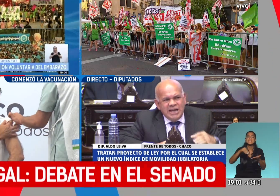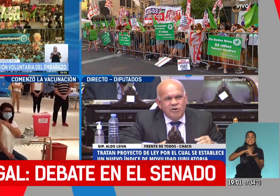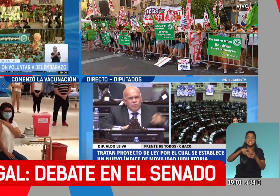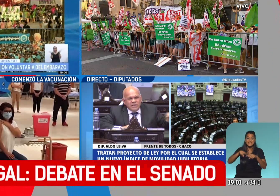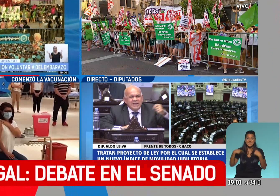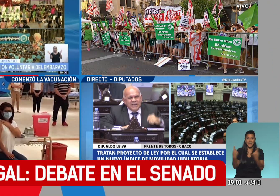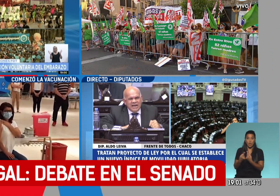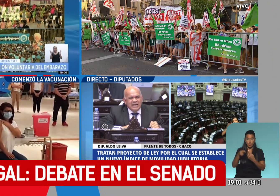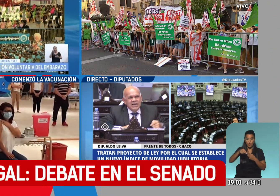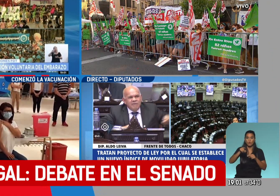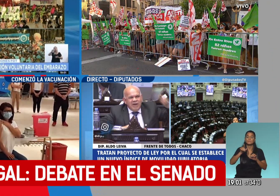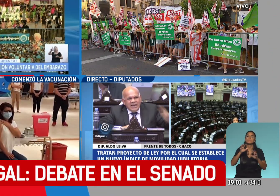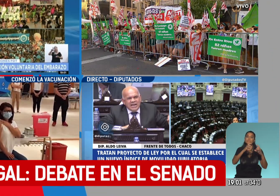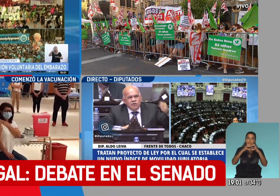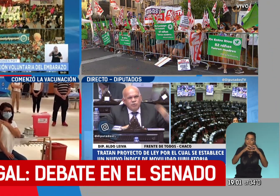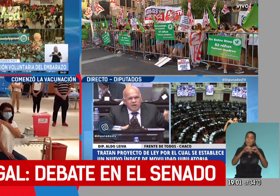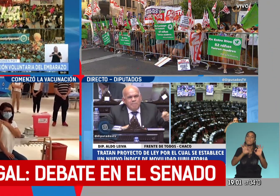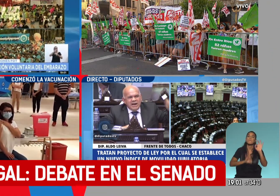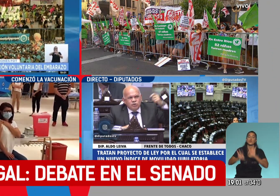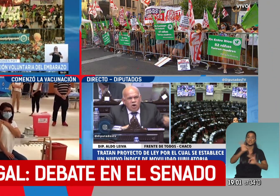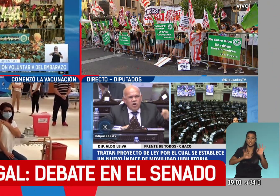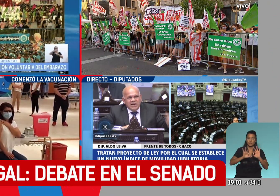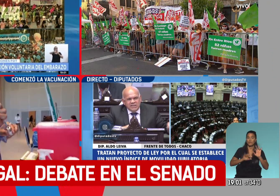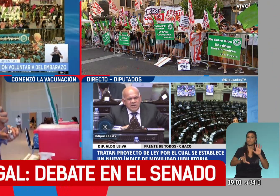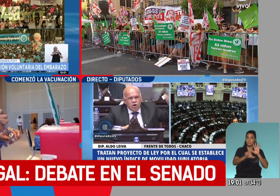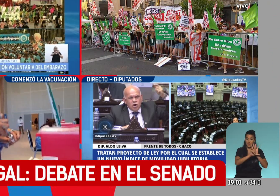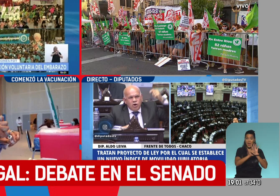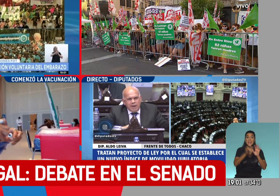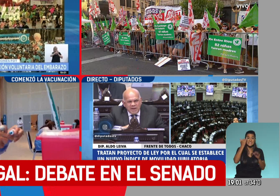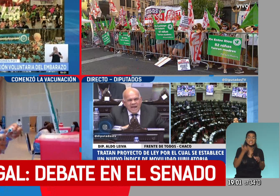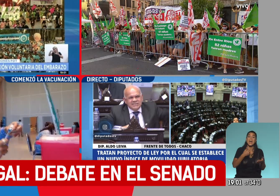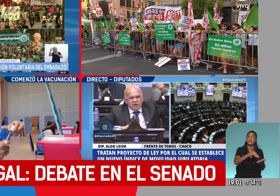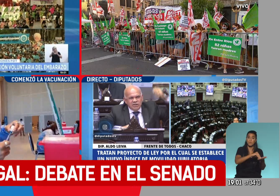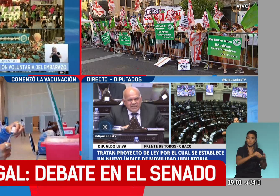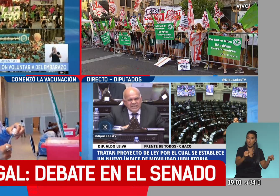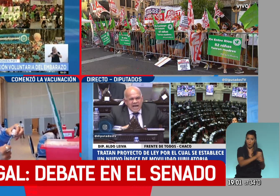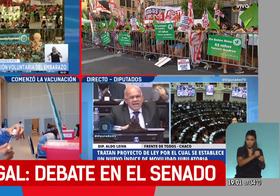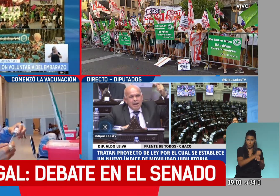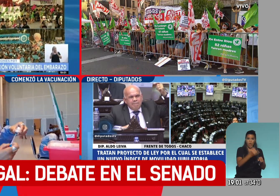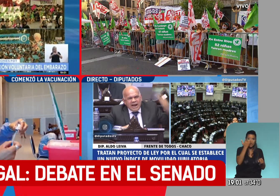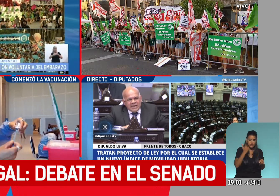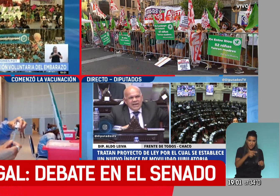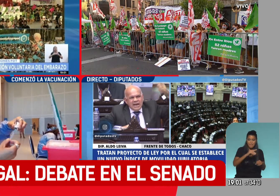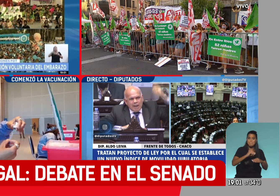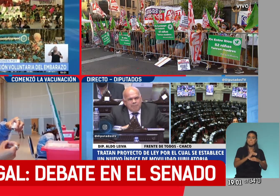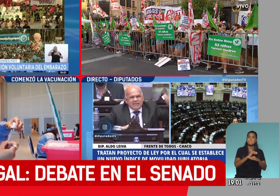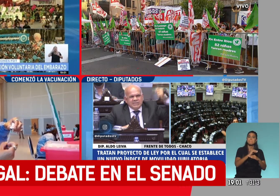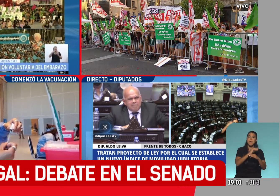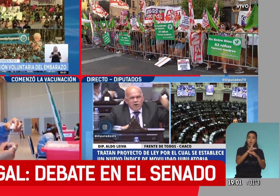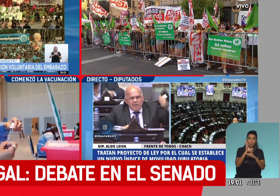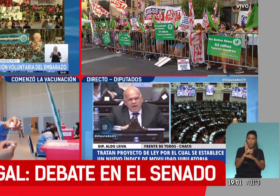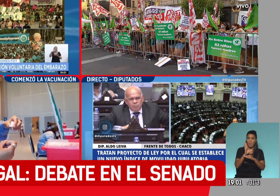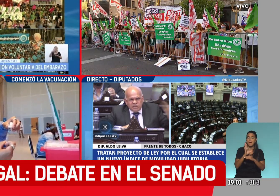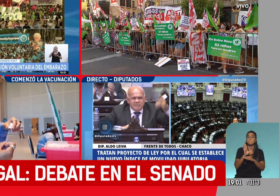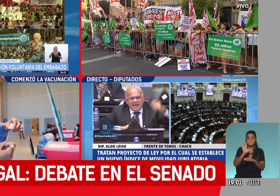el proyecto de aborto legal, que ya obtuvo media sanción en la Cámara de Diputados. En la madrugada de este